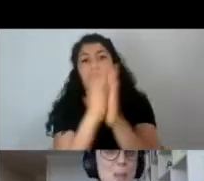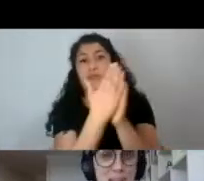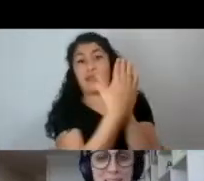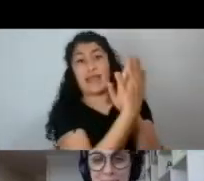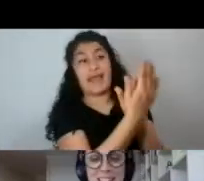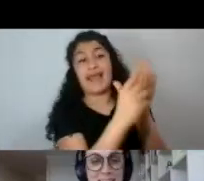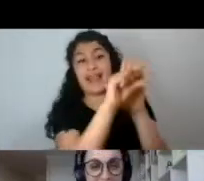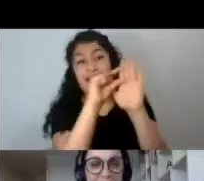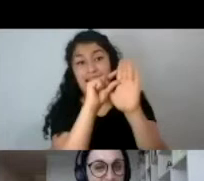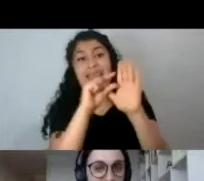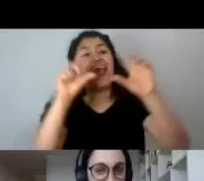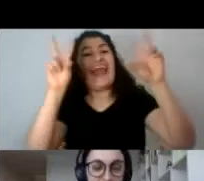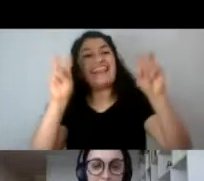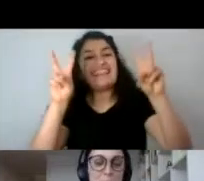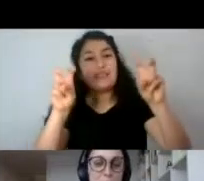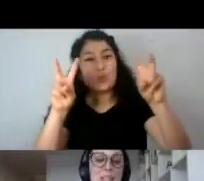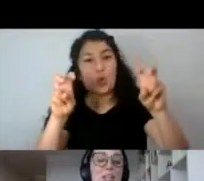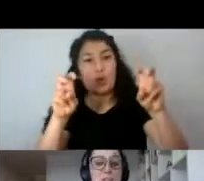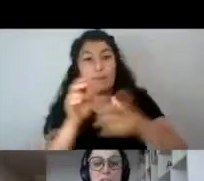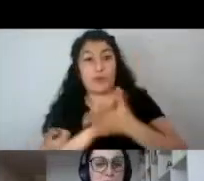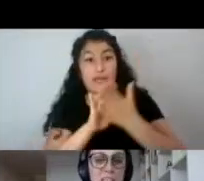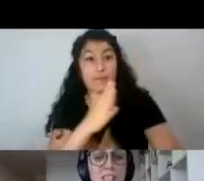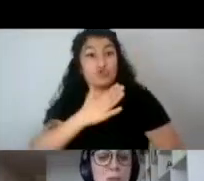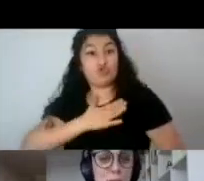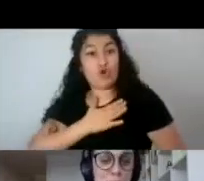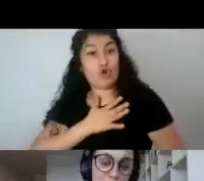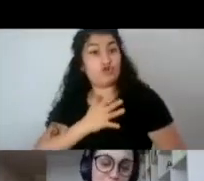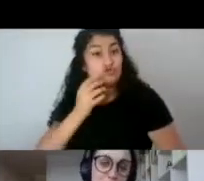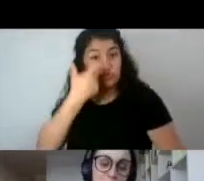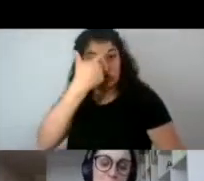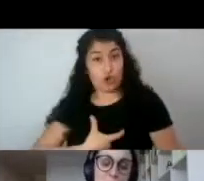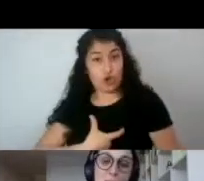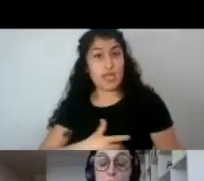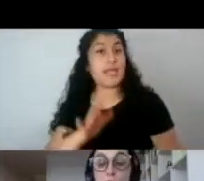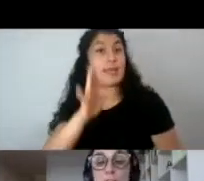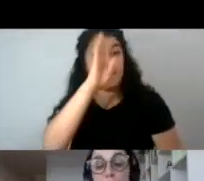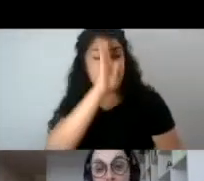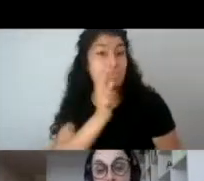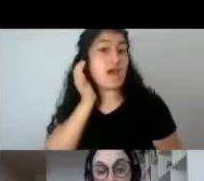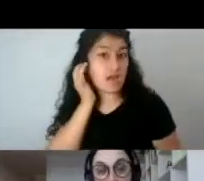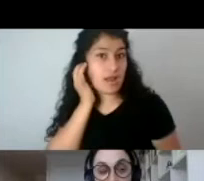soy la perra, ahí ya, eso ya es una construcción de imaginarios, solo con el título, ¿no? Sobre todo